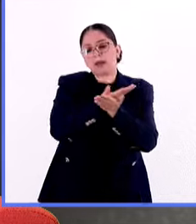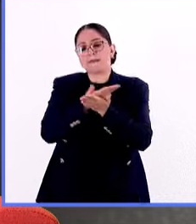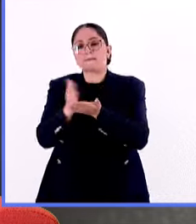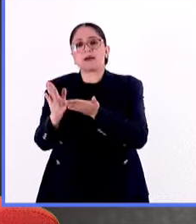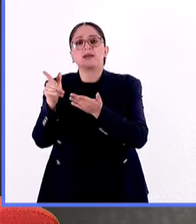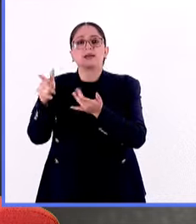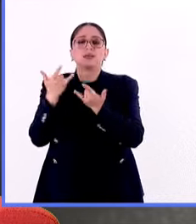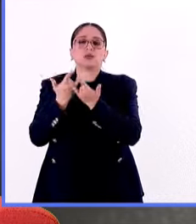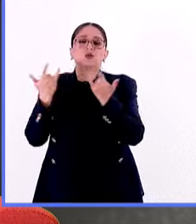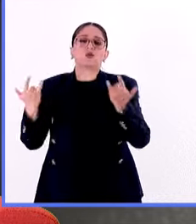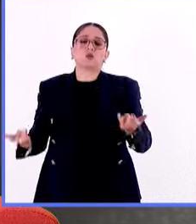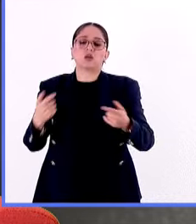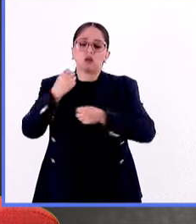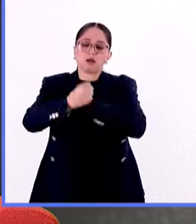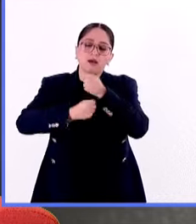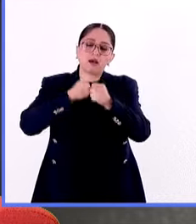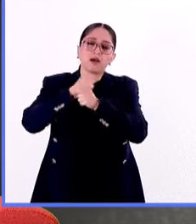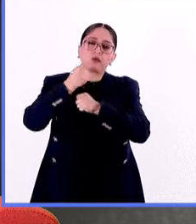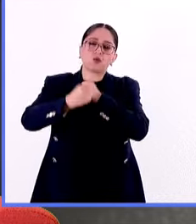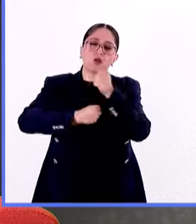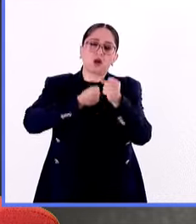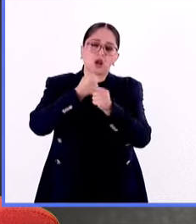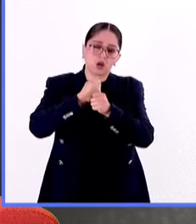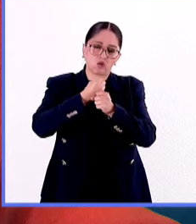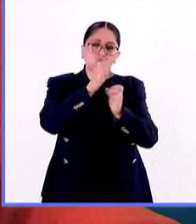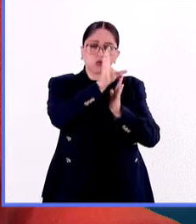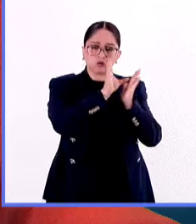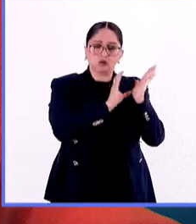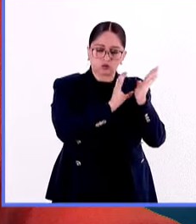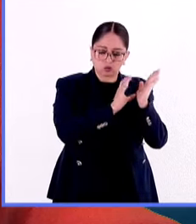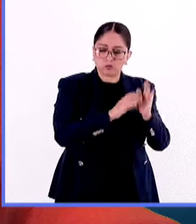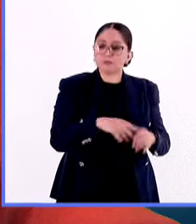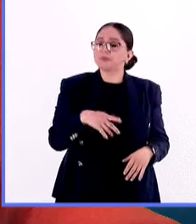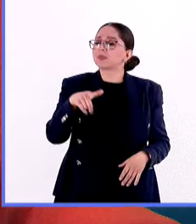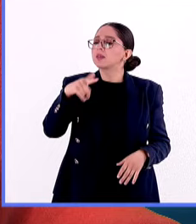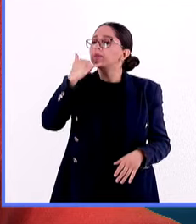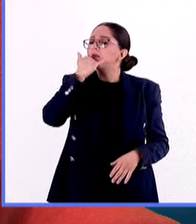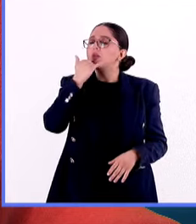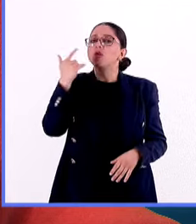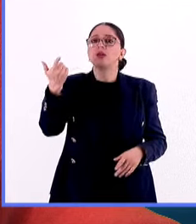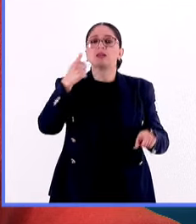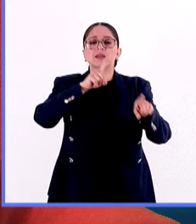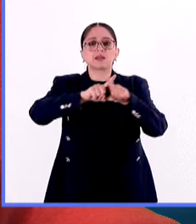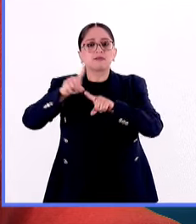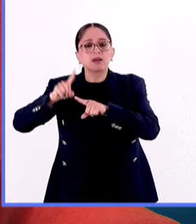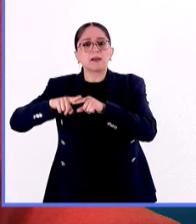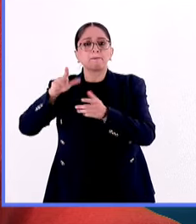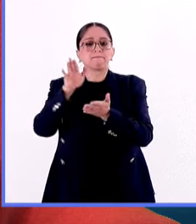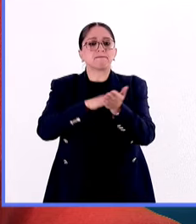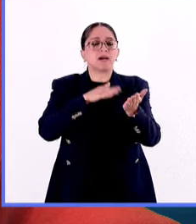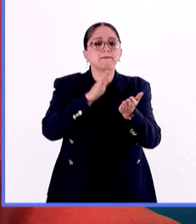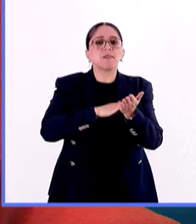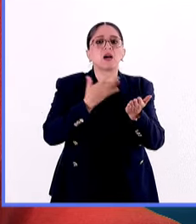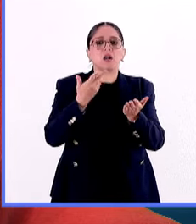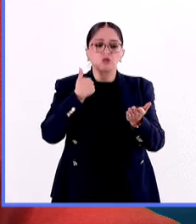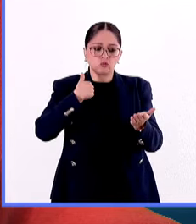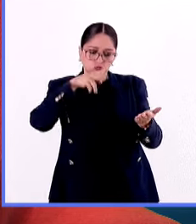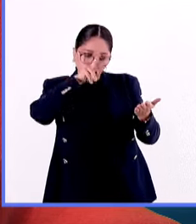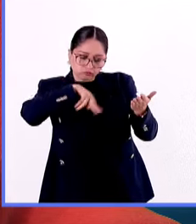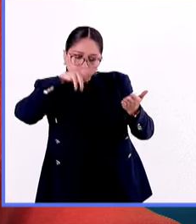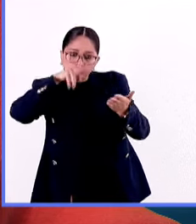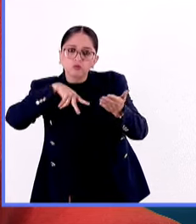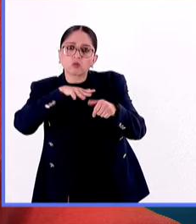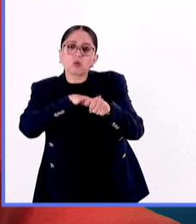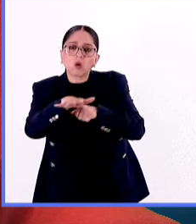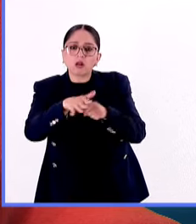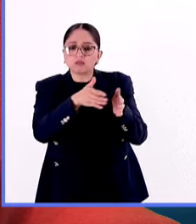historia constitucional. Cuéntanos de la exposición, qué tipo de documentos, cómo está la museografía, qué podemos encontrar ahí, porque por supuesto estamos